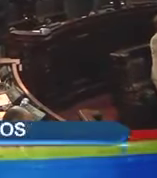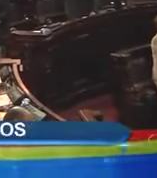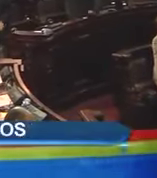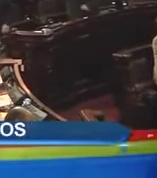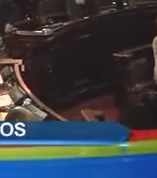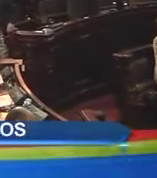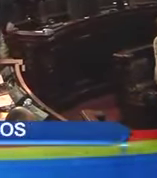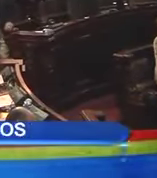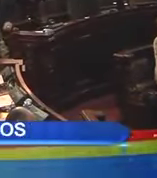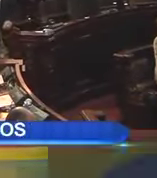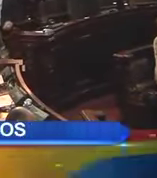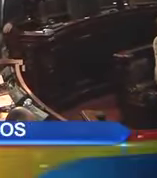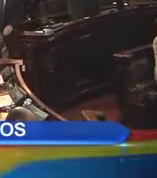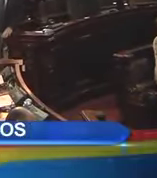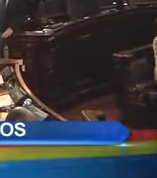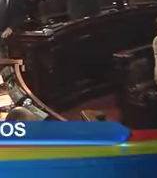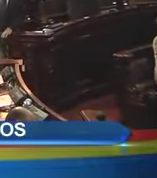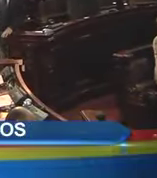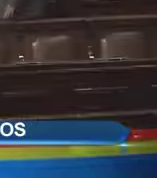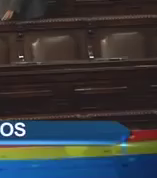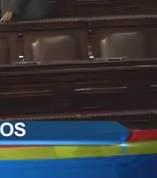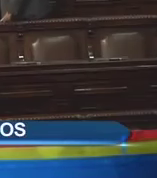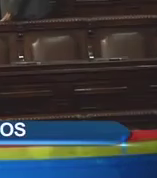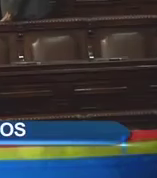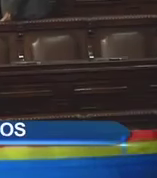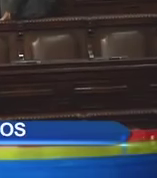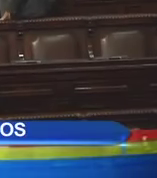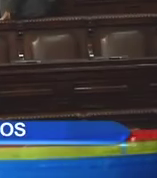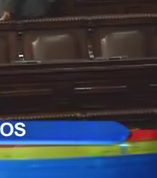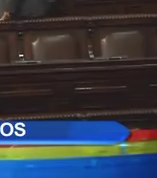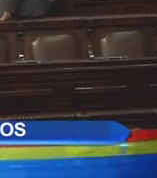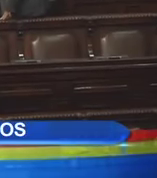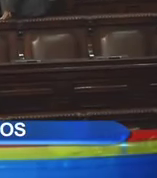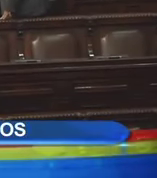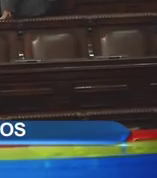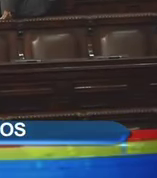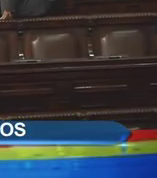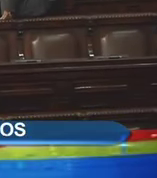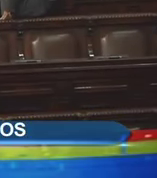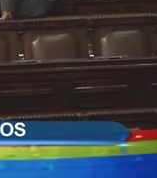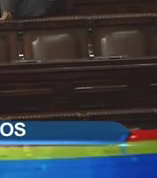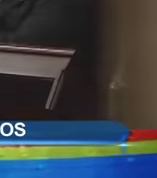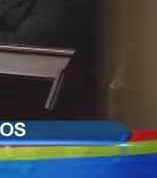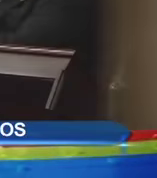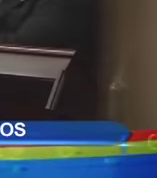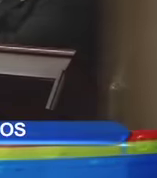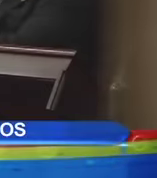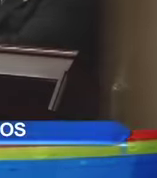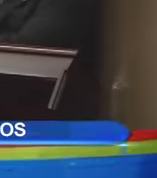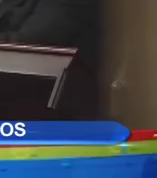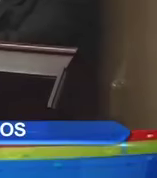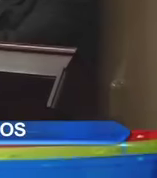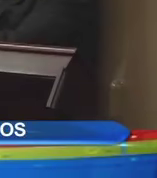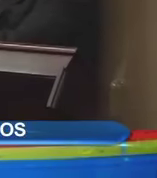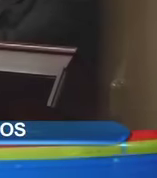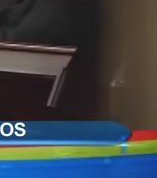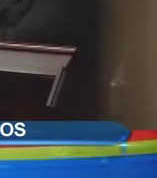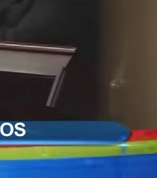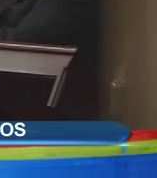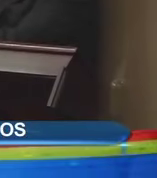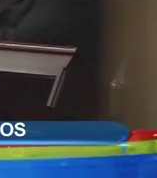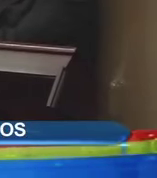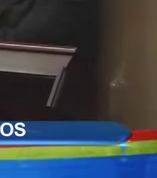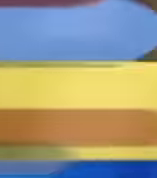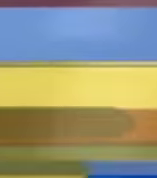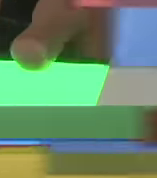Fracasa sesión extraordinaria en el Congreso de la República programada para este día. Reunión tarda alrededor de 45 minutos. Buscaban